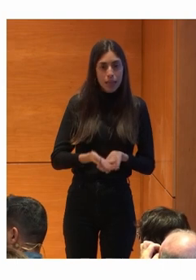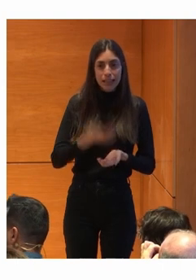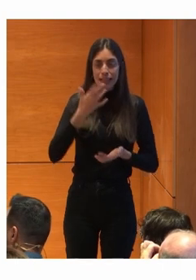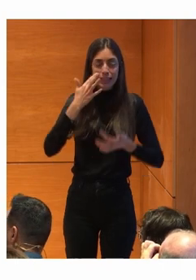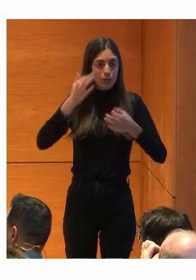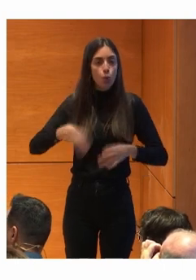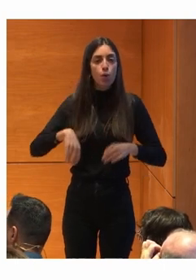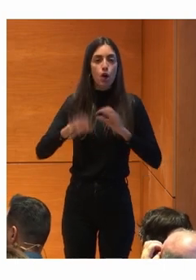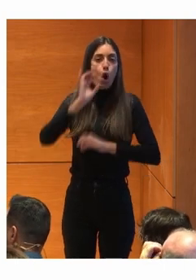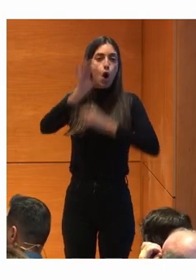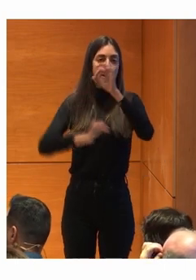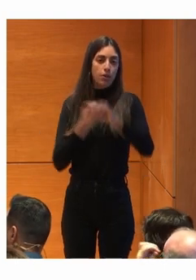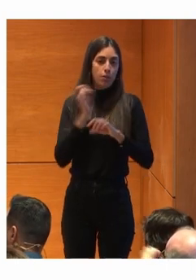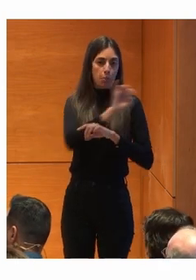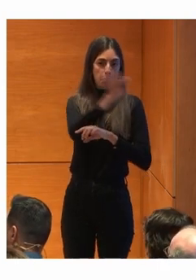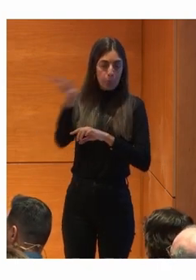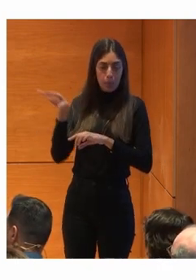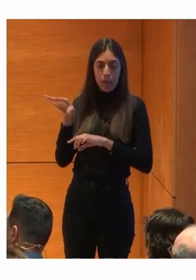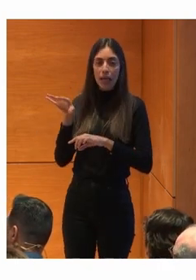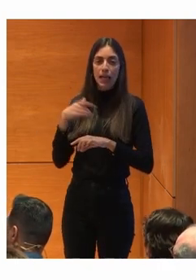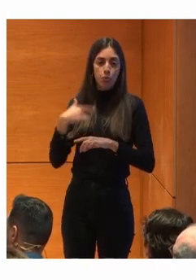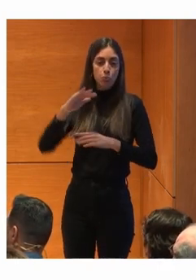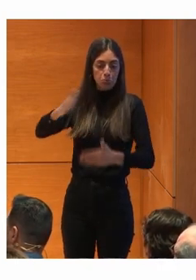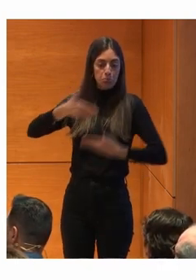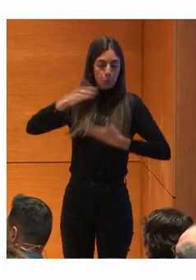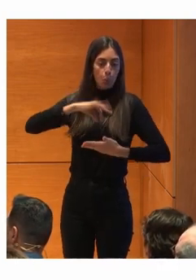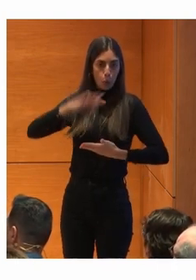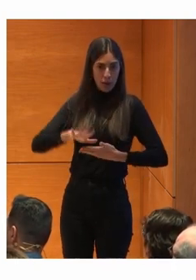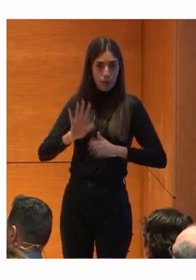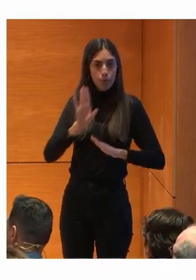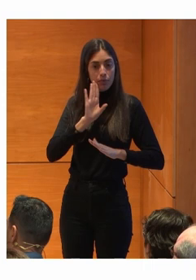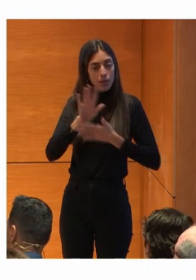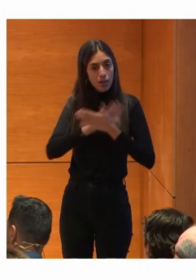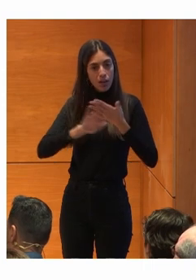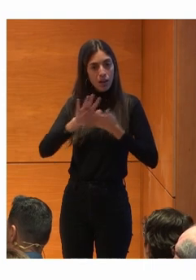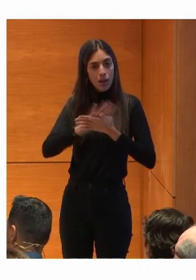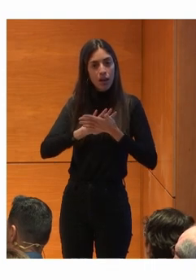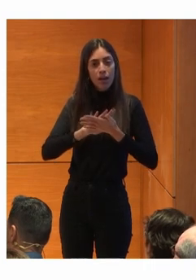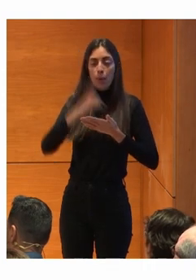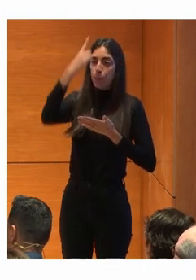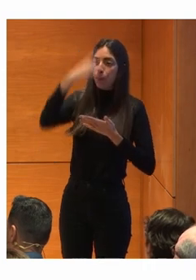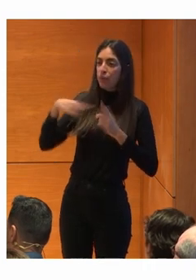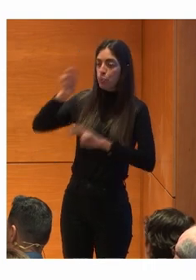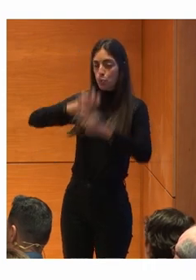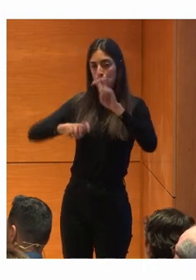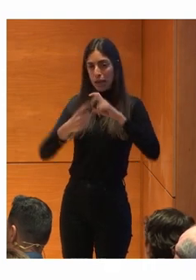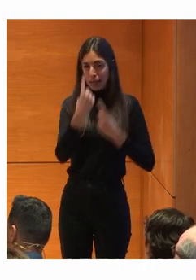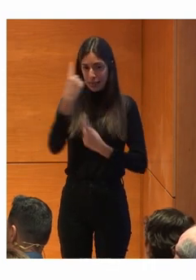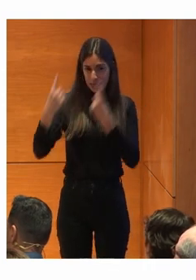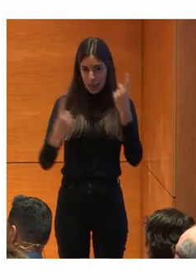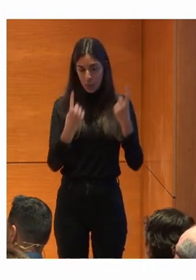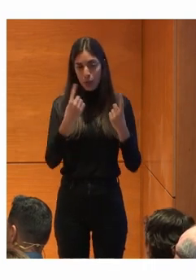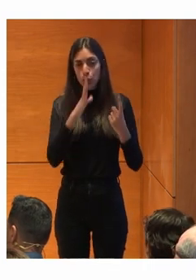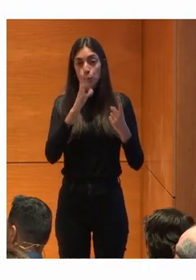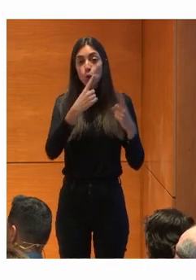presentación O la pondrá a vuestra disposición Y la tendréis a mano Pero como os decía Buscábamos ciertos perfiles Algunas cosas singulares